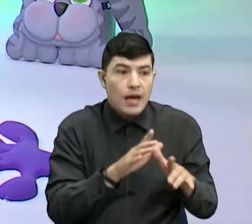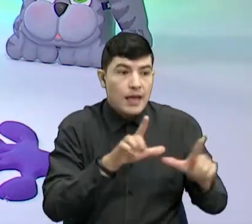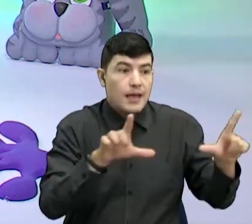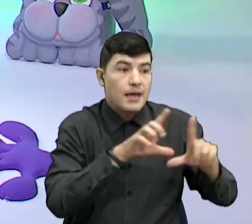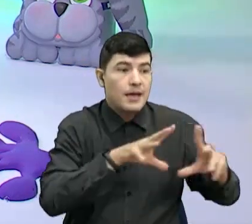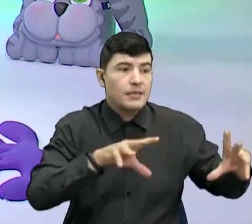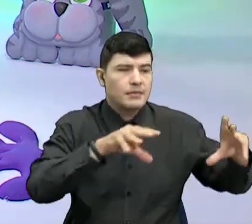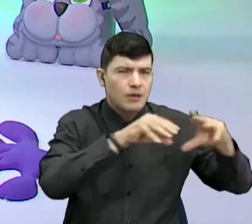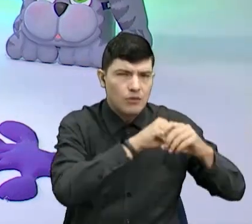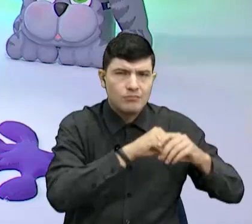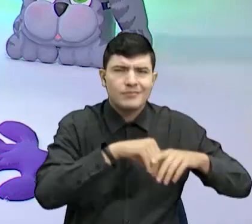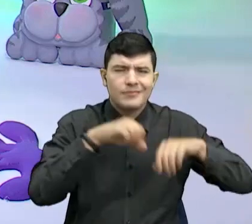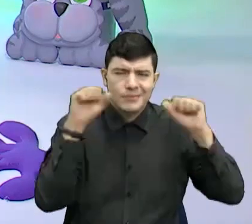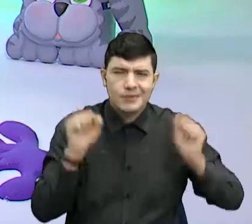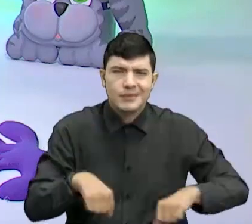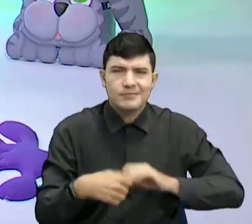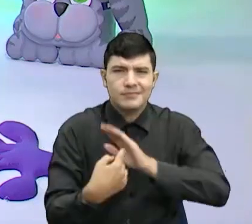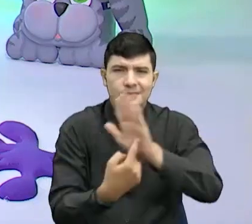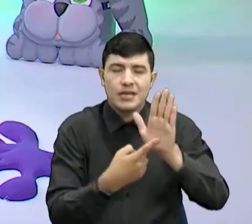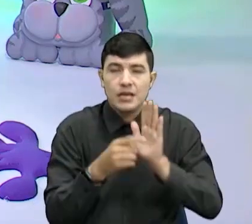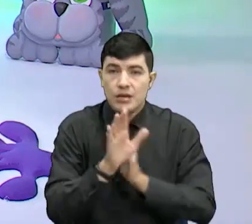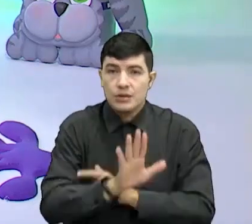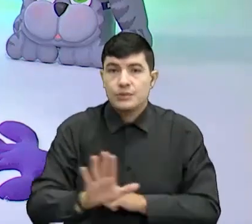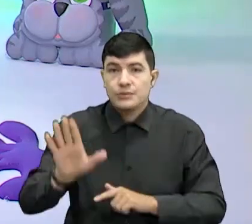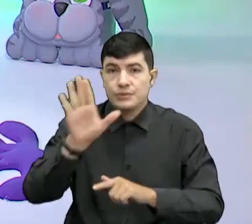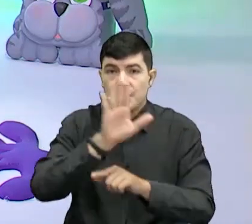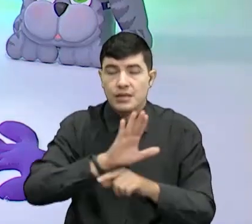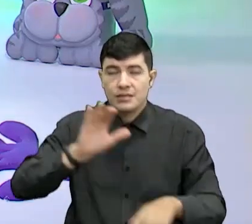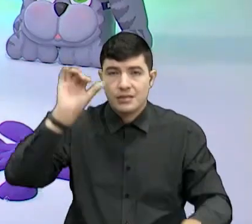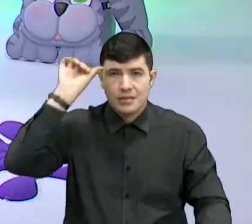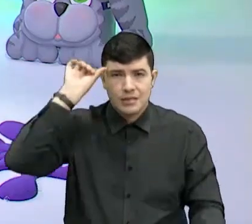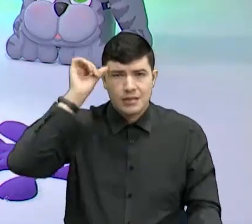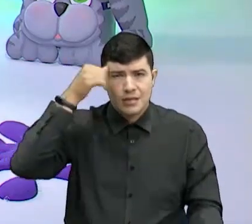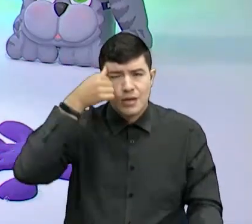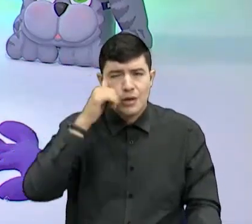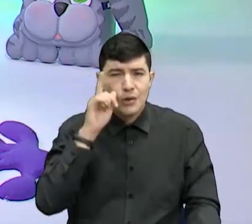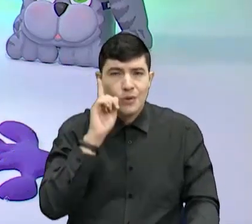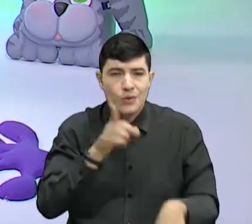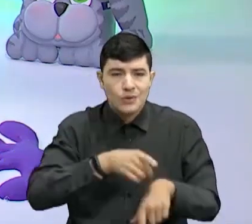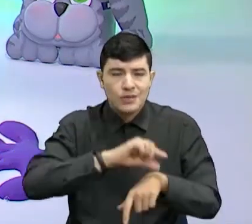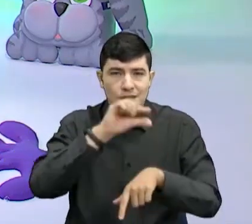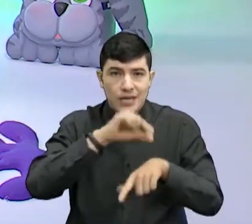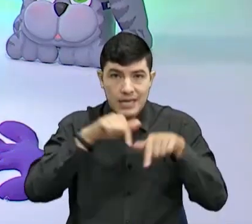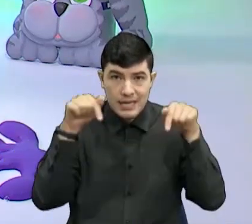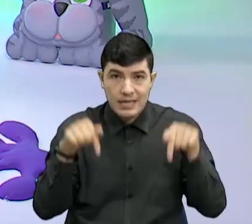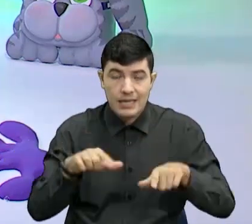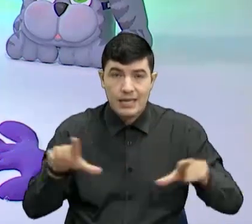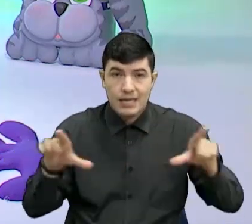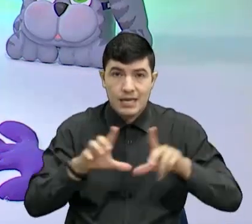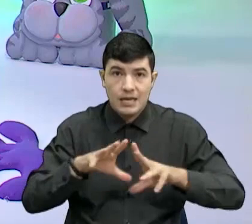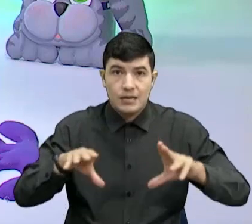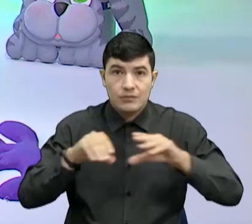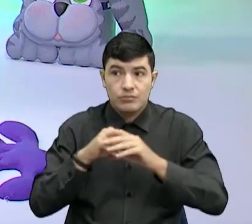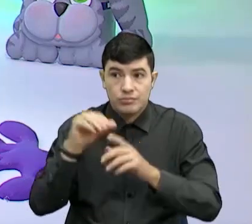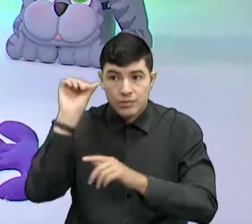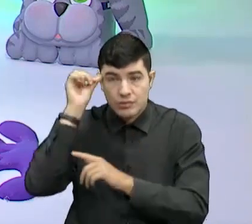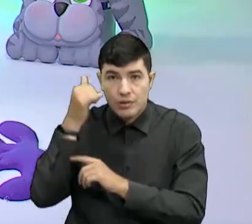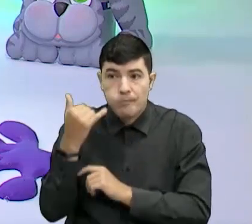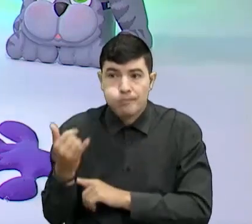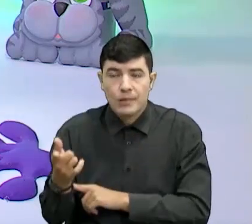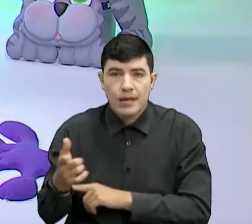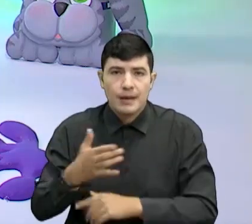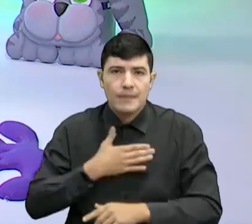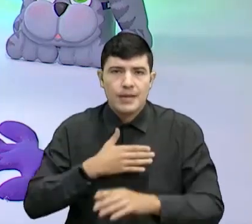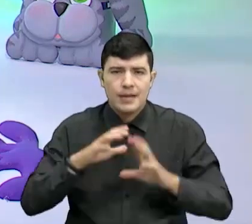hace imposible este espacio. Ustedes no se pierdan ni un solo segundo de la pantalla del canal TRO porque a continuación viene